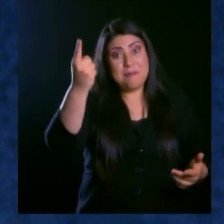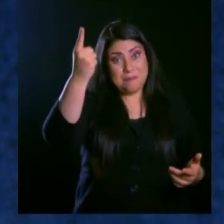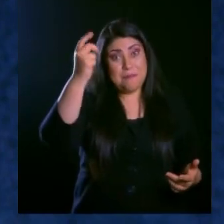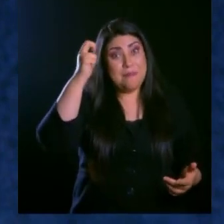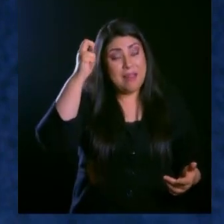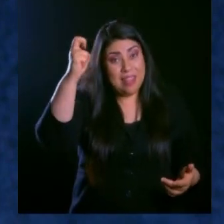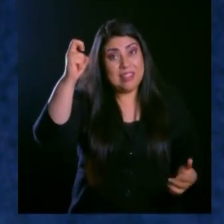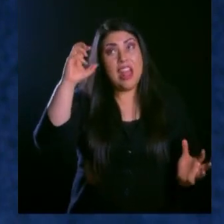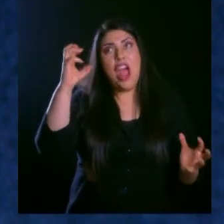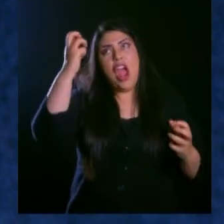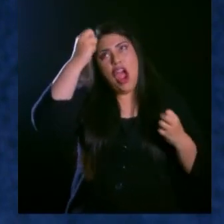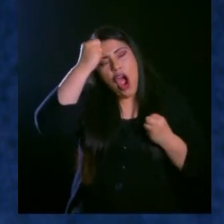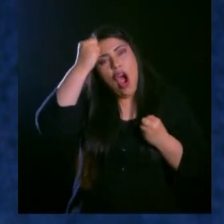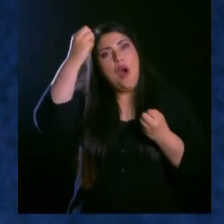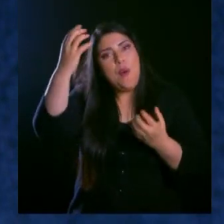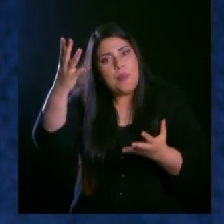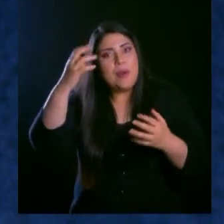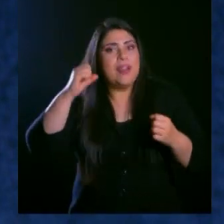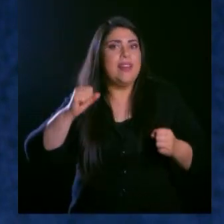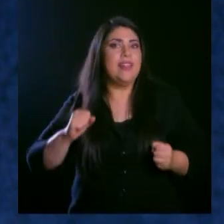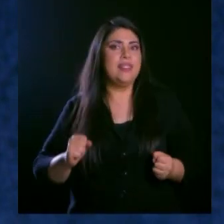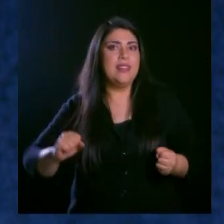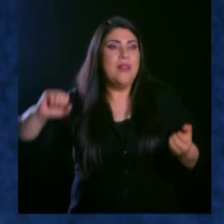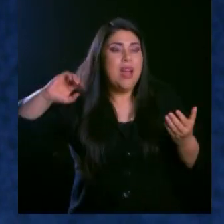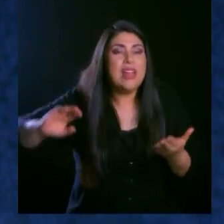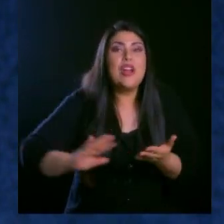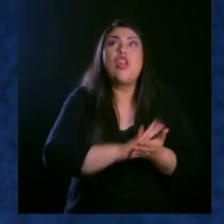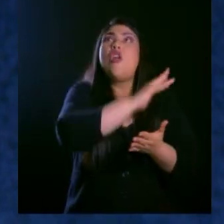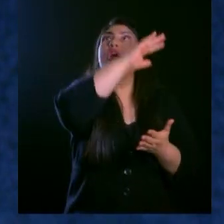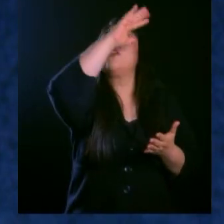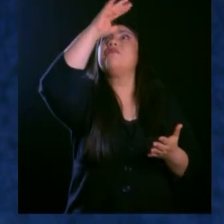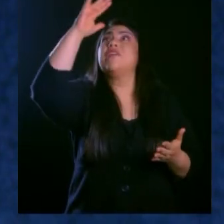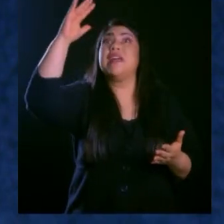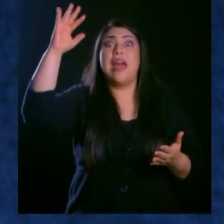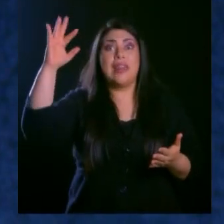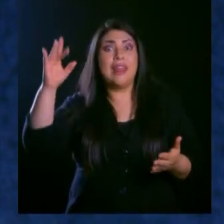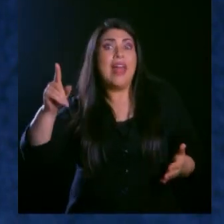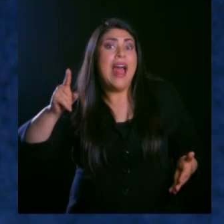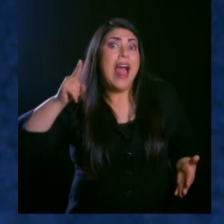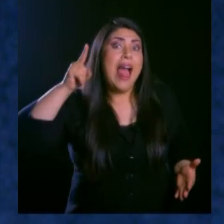iglesia del presente es la iglesia que va a glorificar al Padre por llevar mucho fruto,